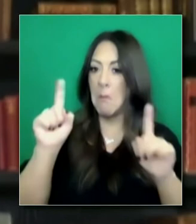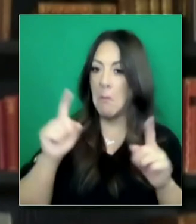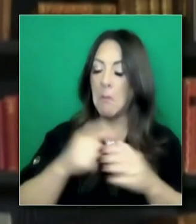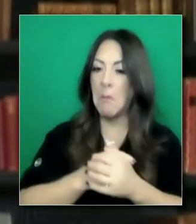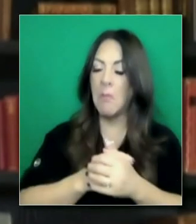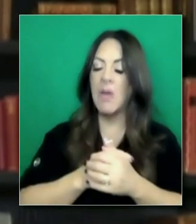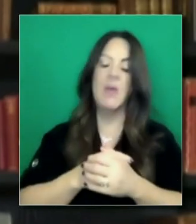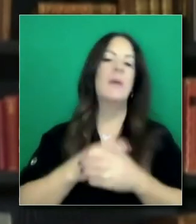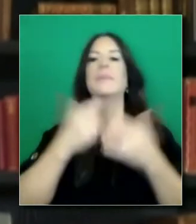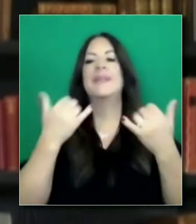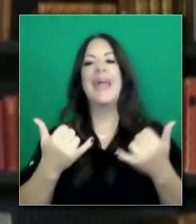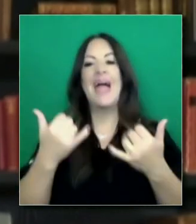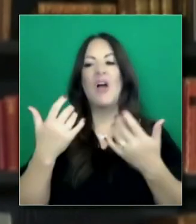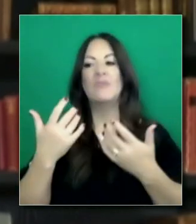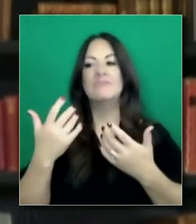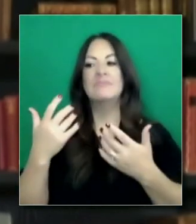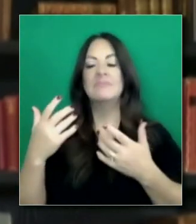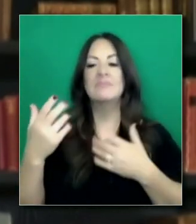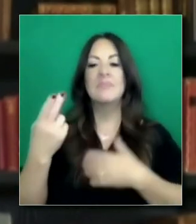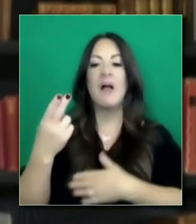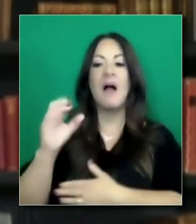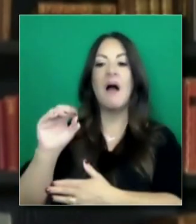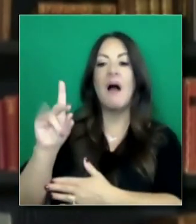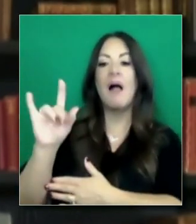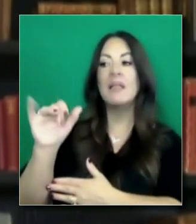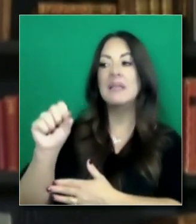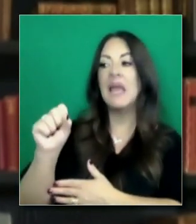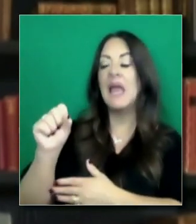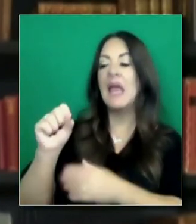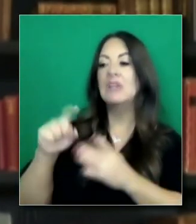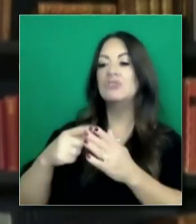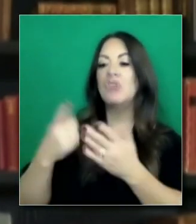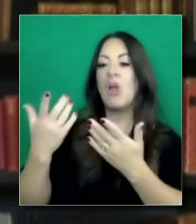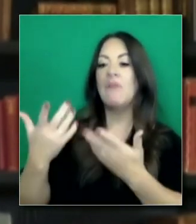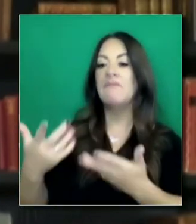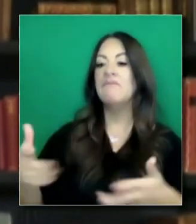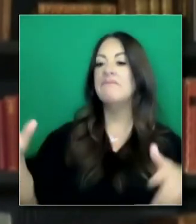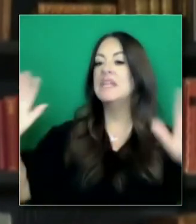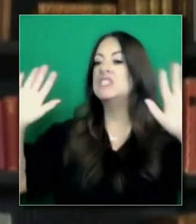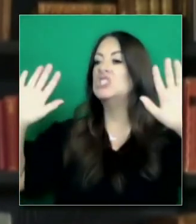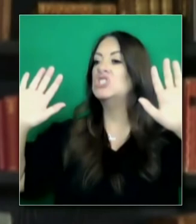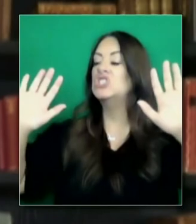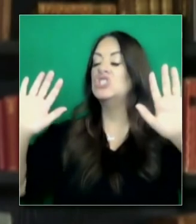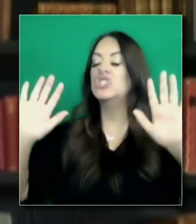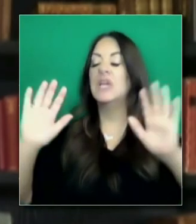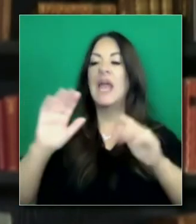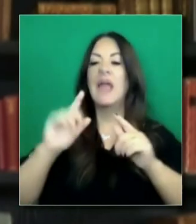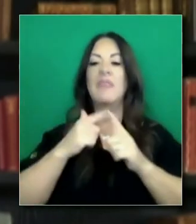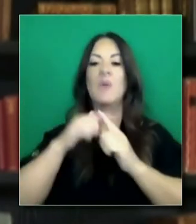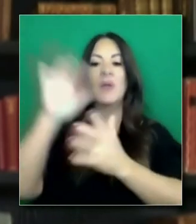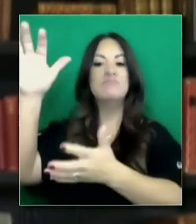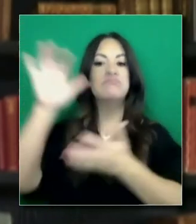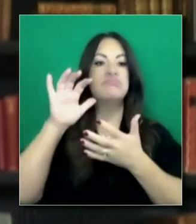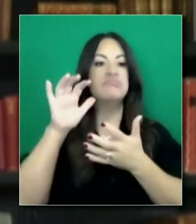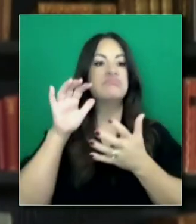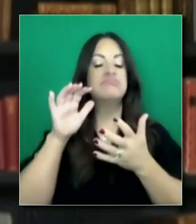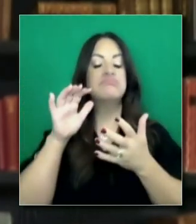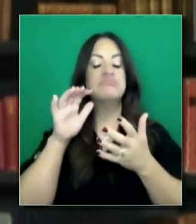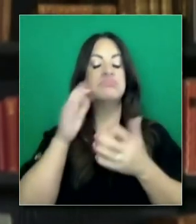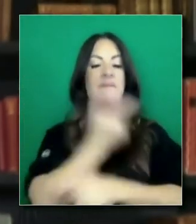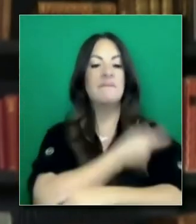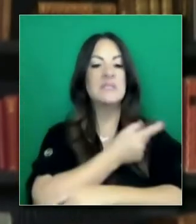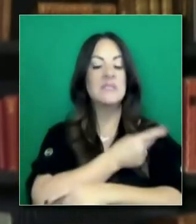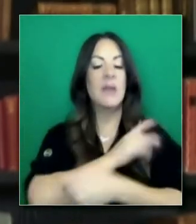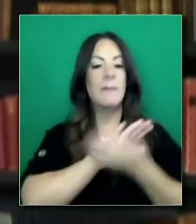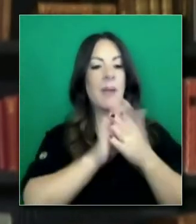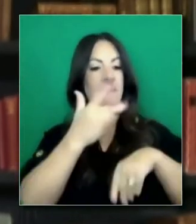O al pasar a través de los feriados y la vacuna está más disponible, ¿qué tan mal se van a